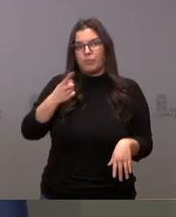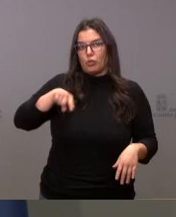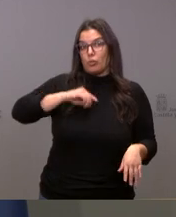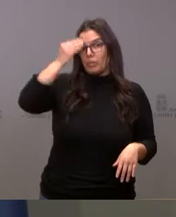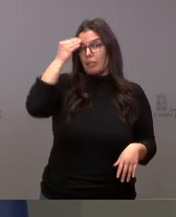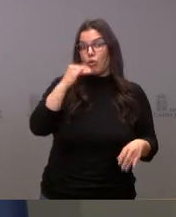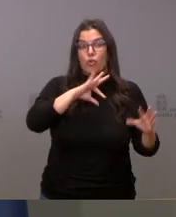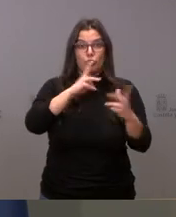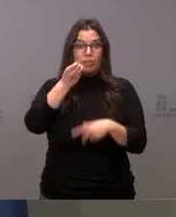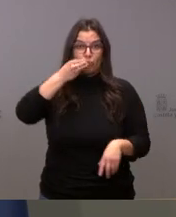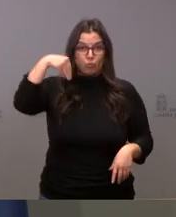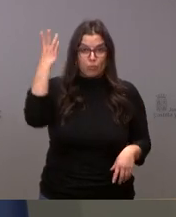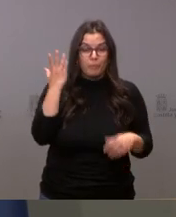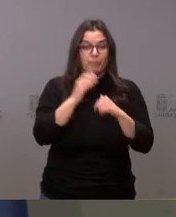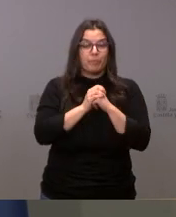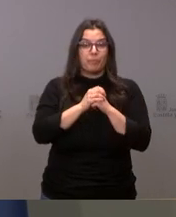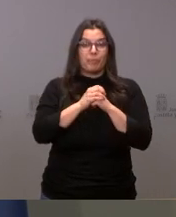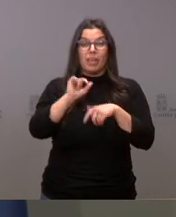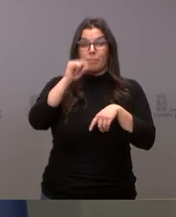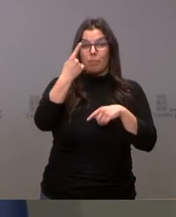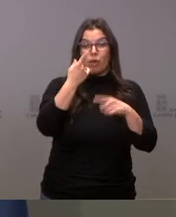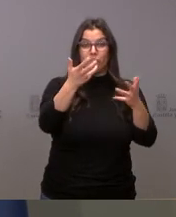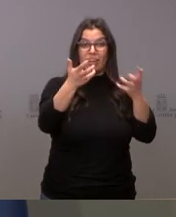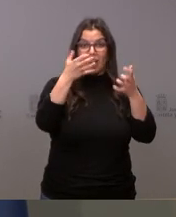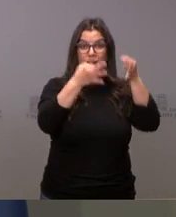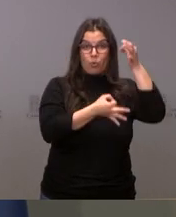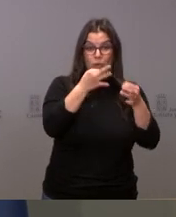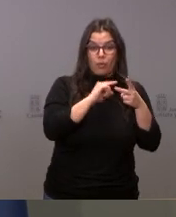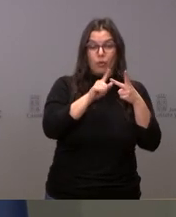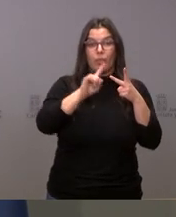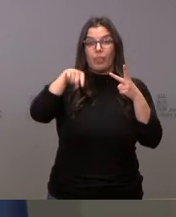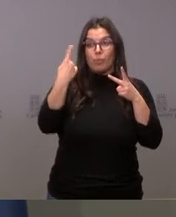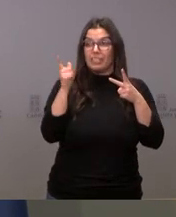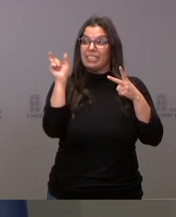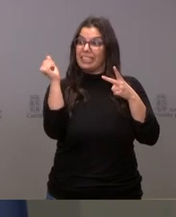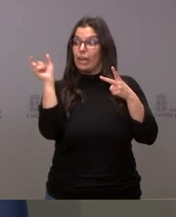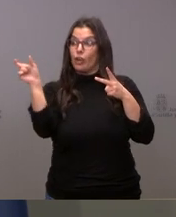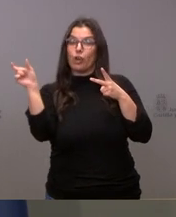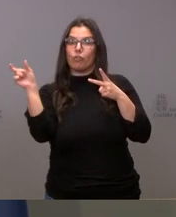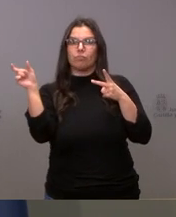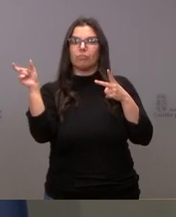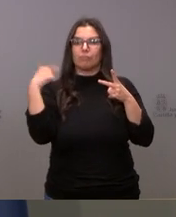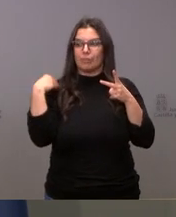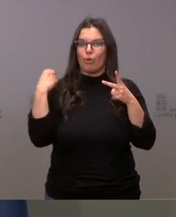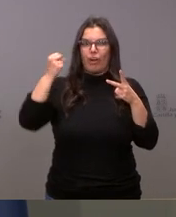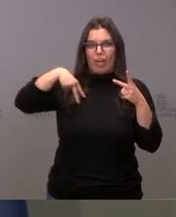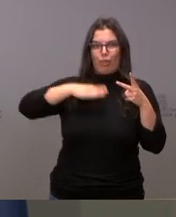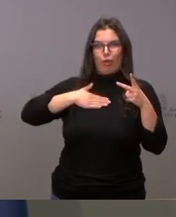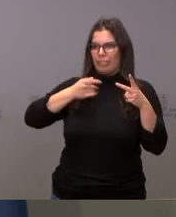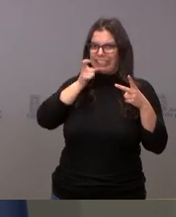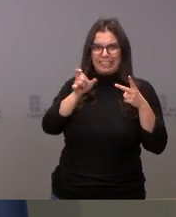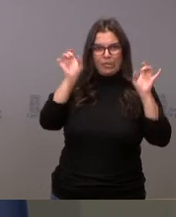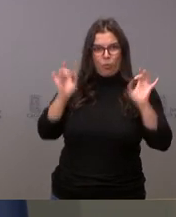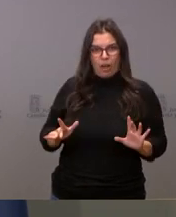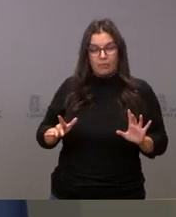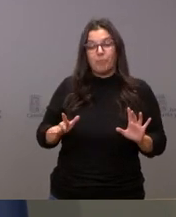excelente noticia. Primero, cuando se ganó la sentencia. Segundo, cuando la cifra se corresponde con lo que siempre hemos defendido. Ahora